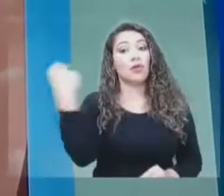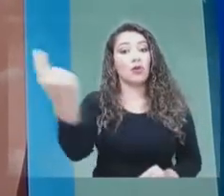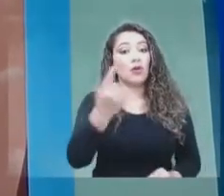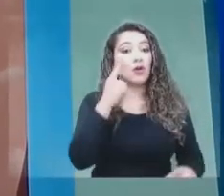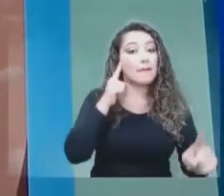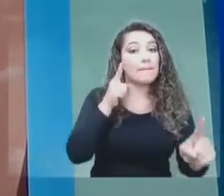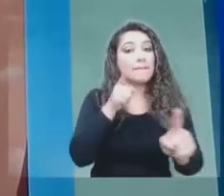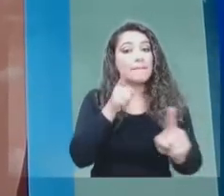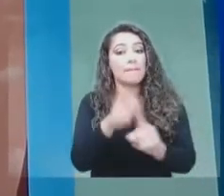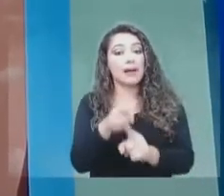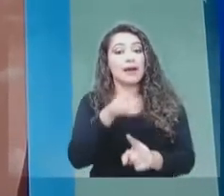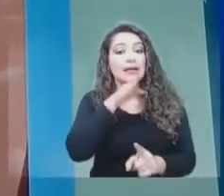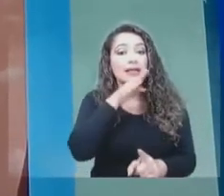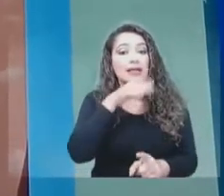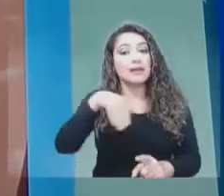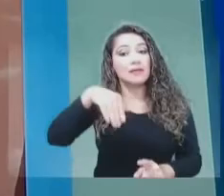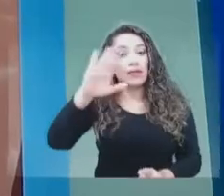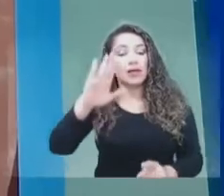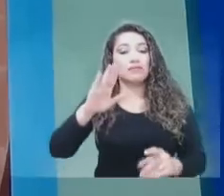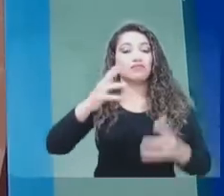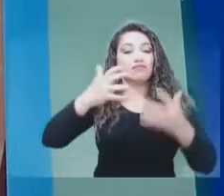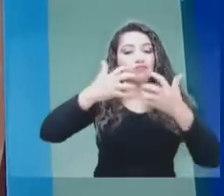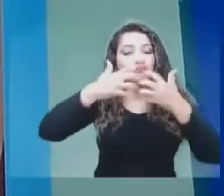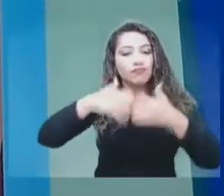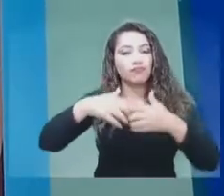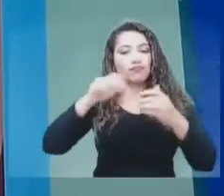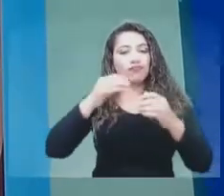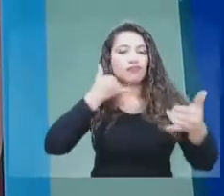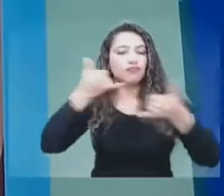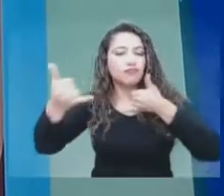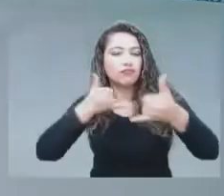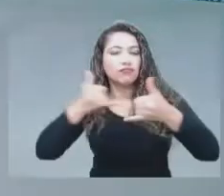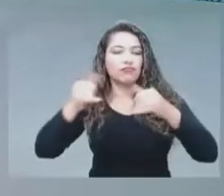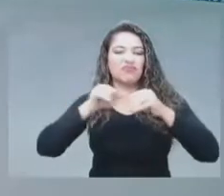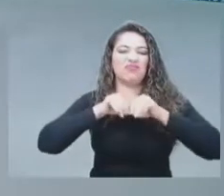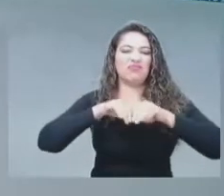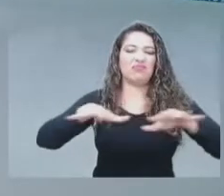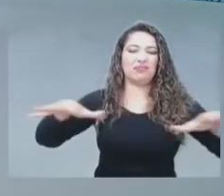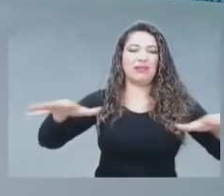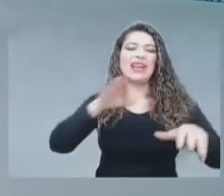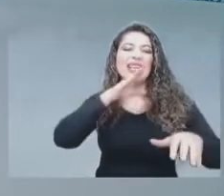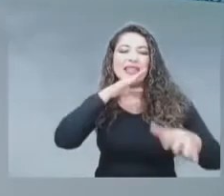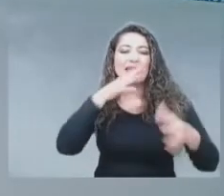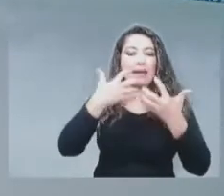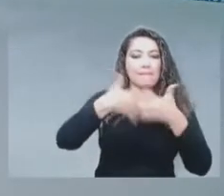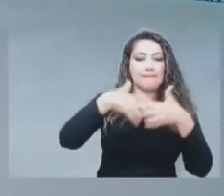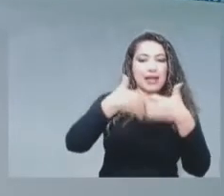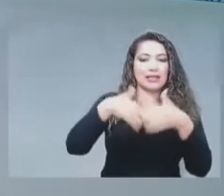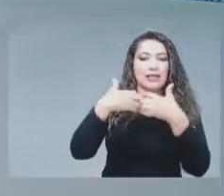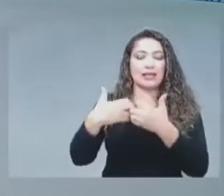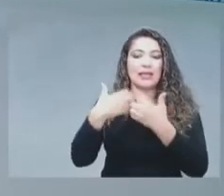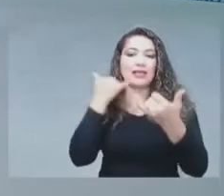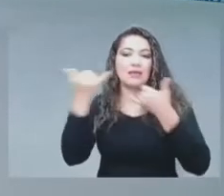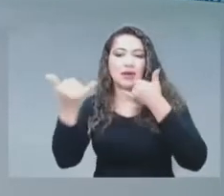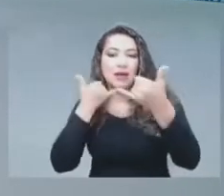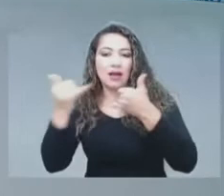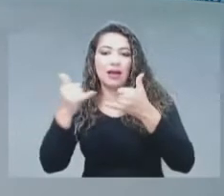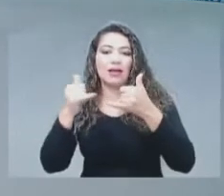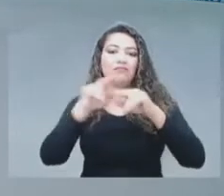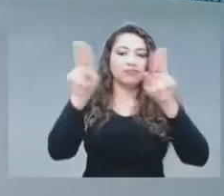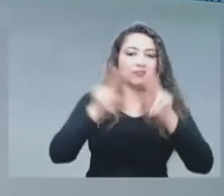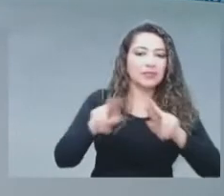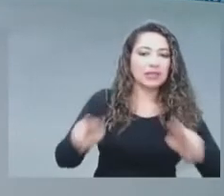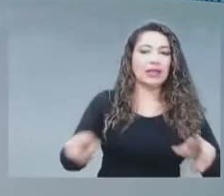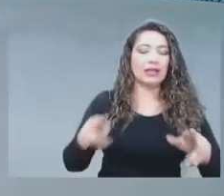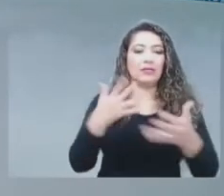de redes y servicios de telecomunicaciones, los operadores. Aquí se va a dar una situación que yo personalmente estimo que va a ser parecida a lo que sucedió en los